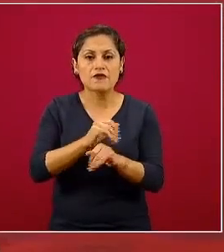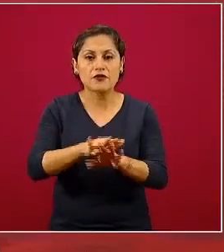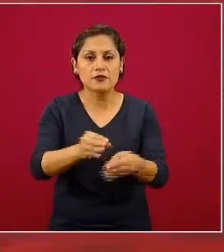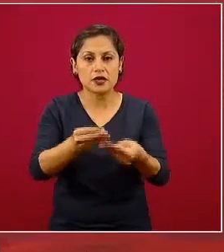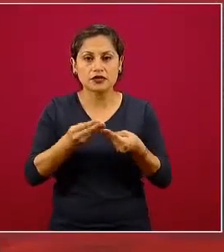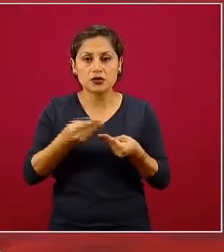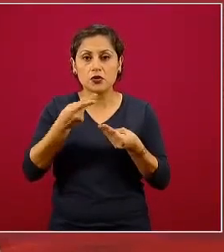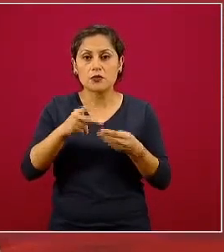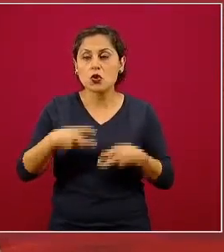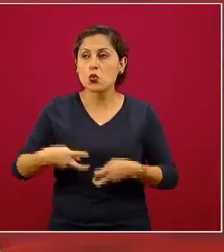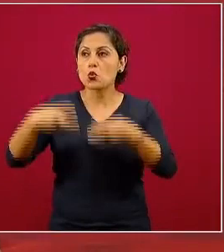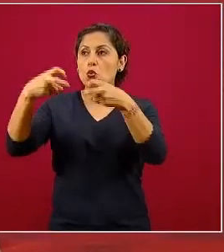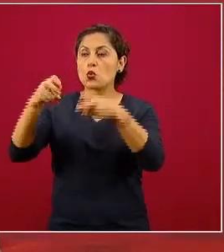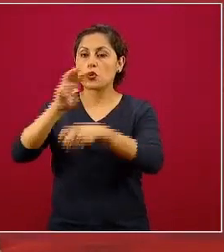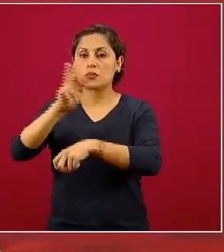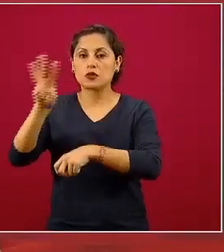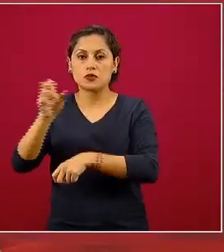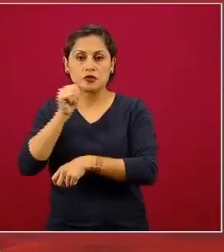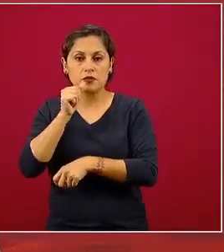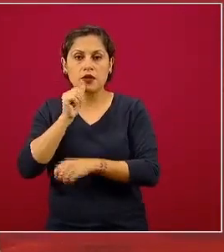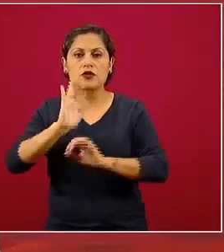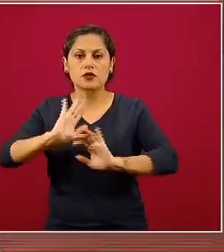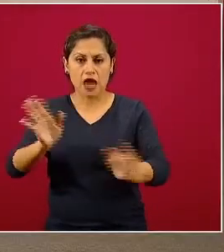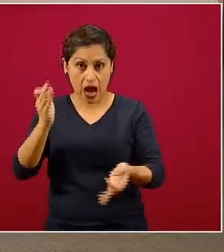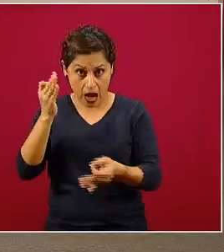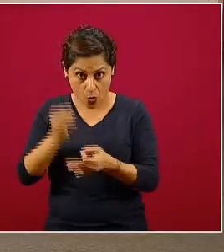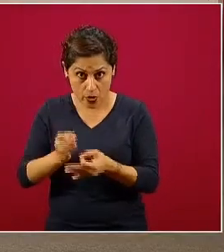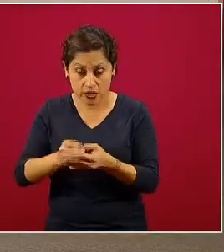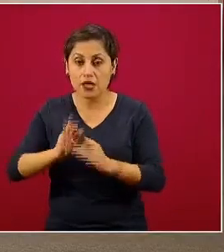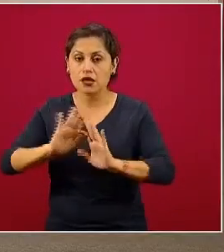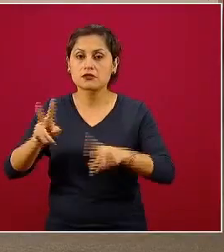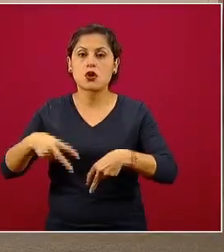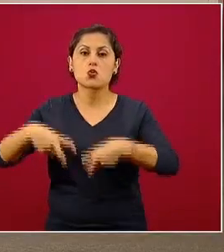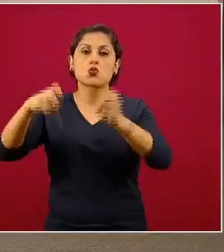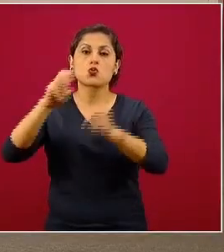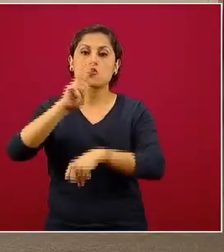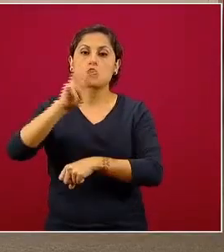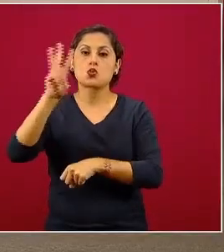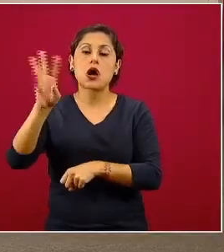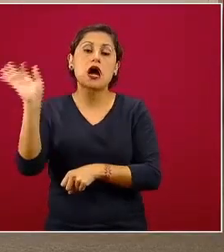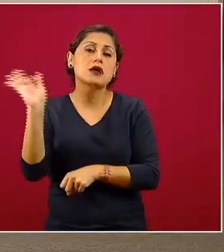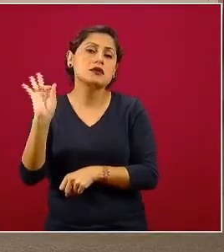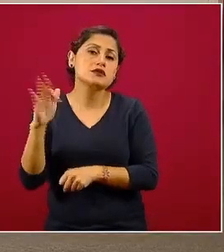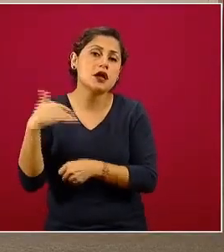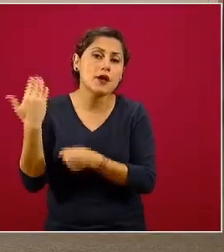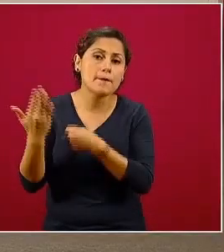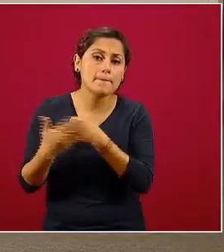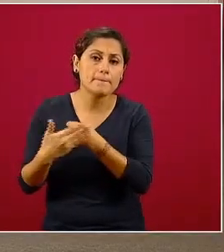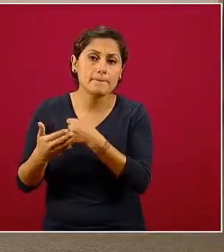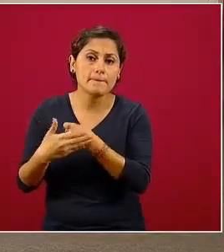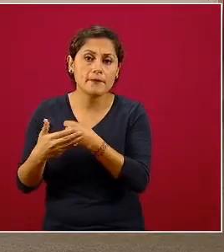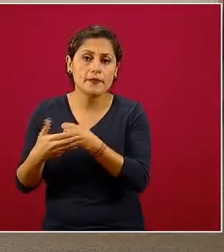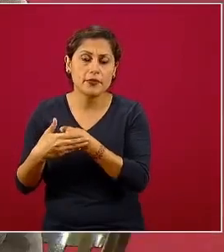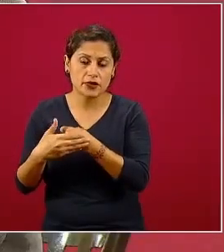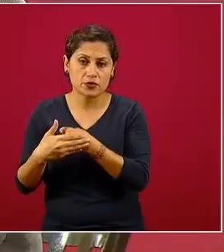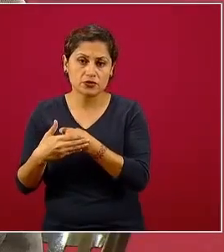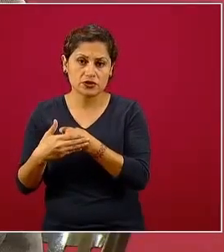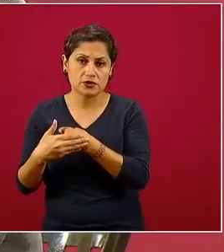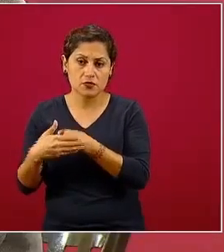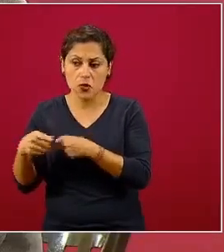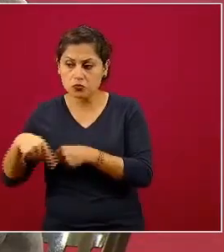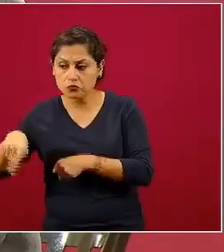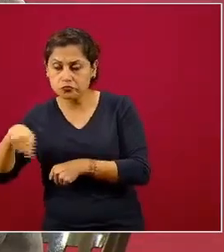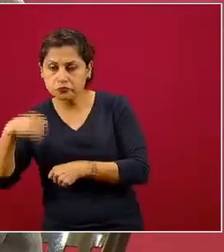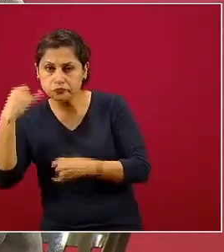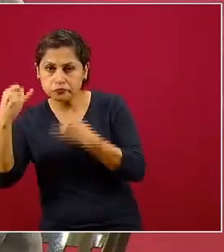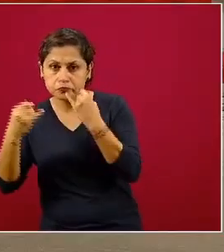datos, hoy ya aparecen en la base de datos y podría haber quizá algunas modificaciones en las predicciones de acuerdo a lo que nos presenten